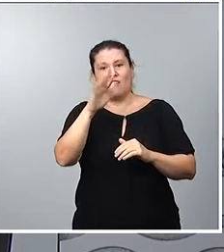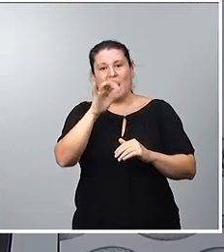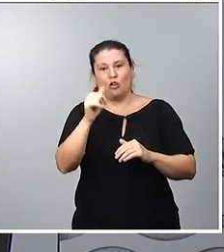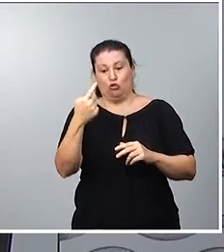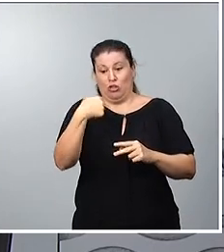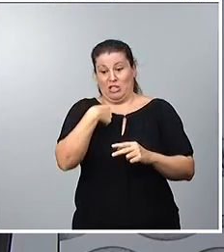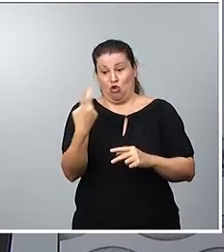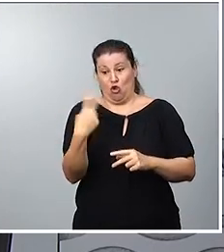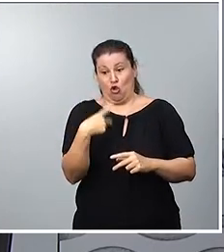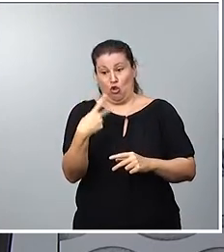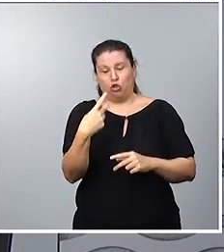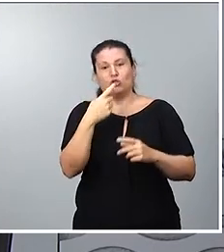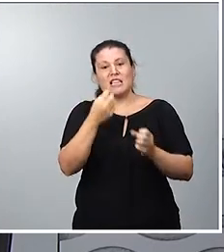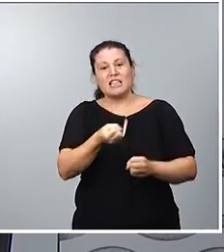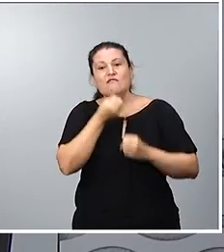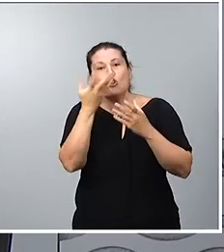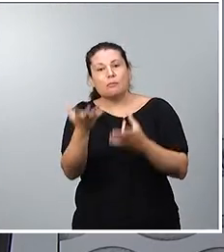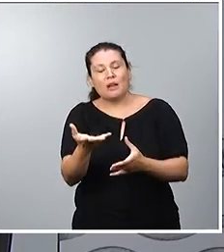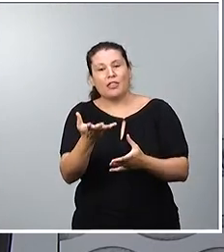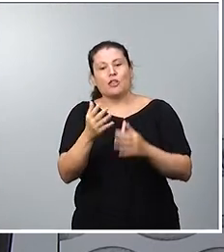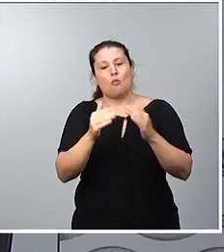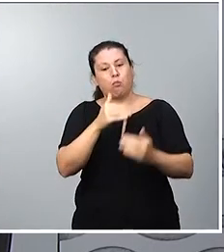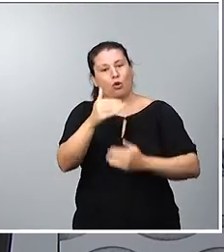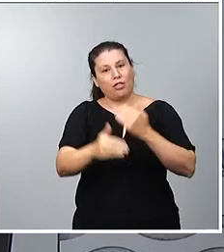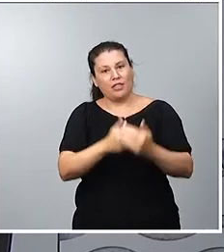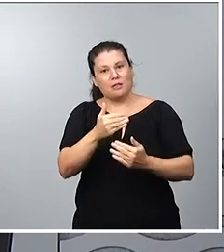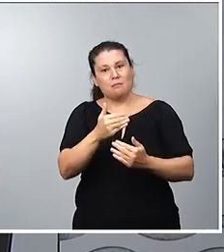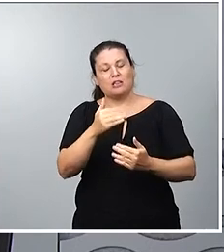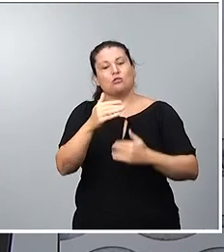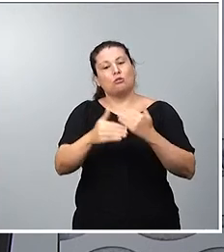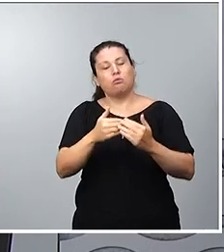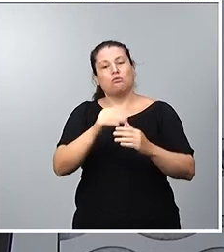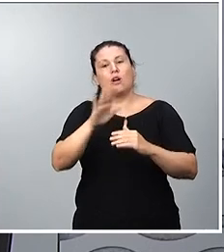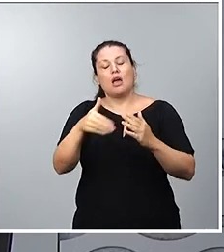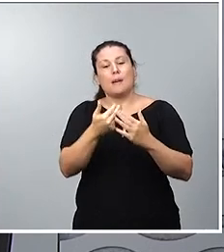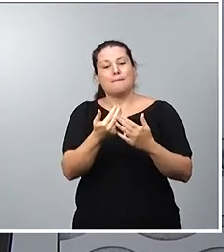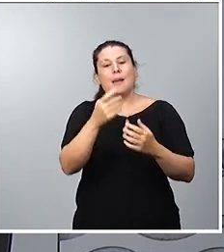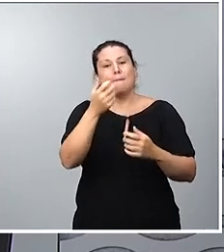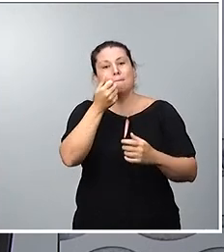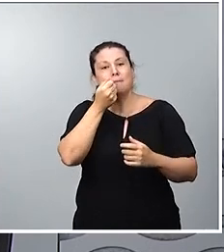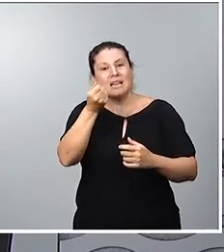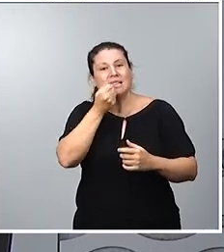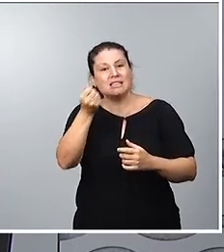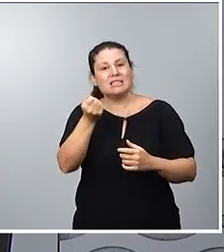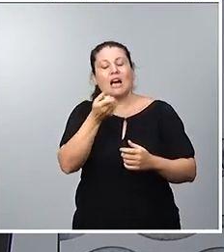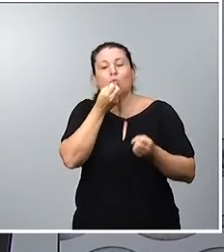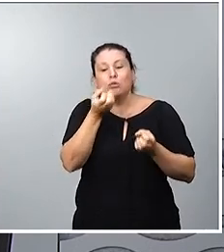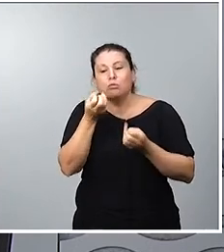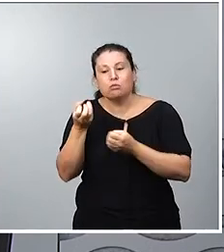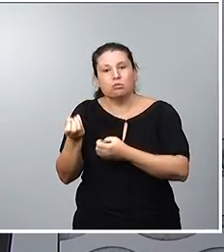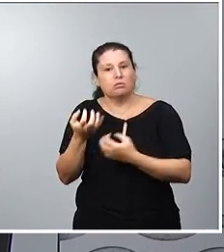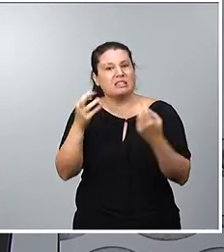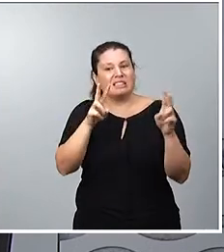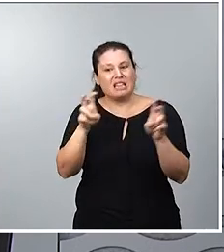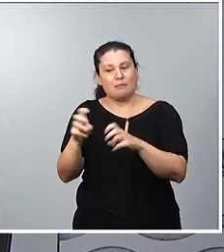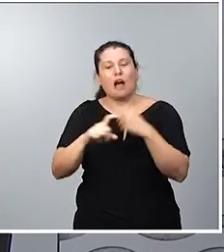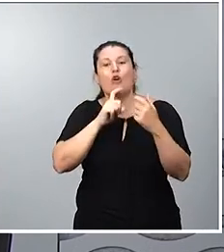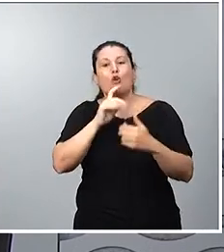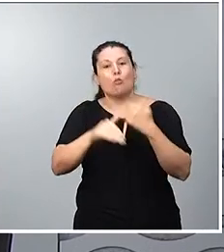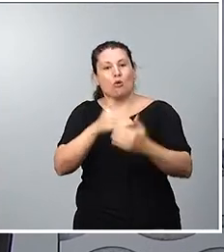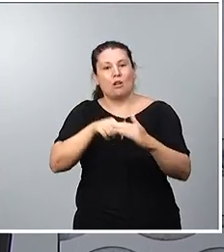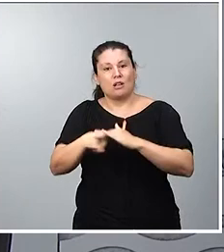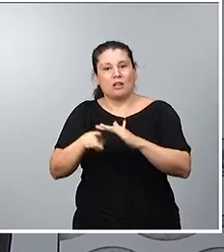ofreciendo información sobre los pasos que se iban dando ante los medios de comunicación. De forma paralela, servicios jurídicos del